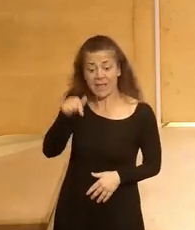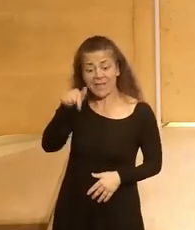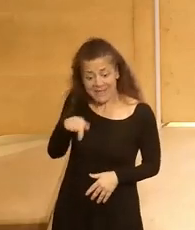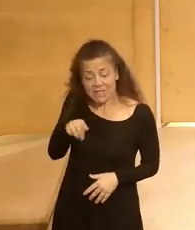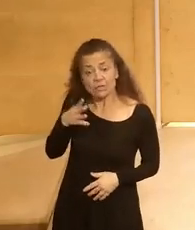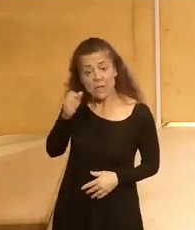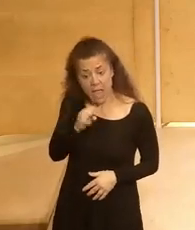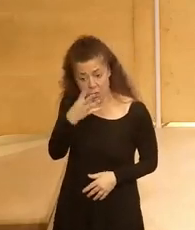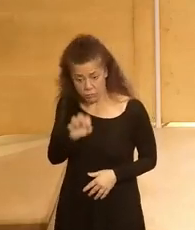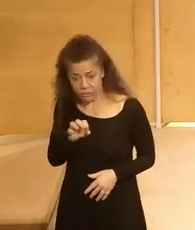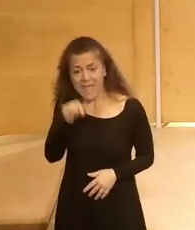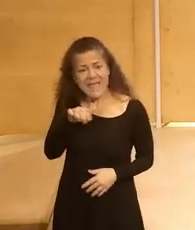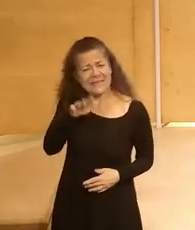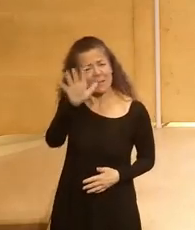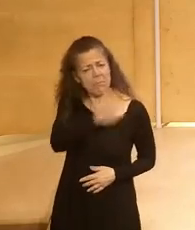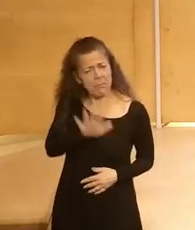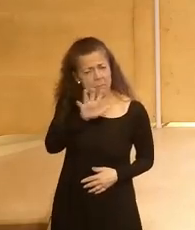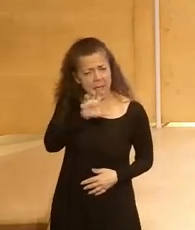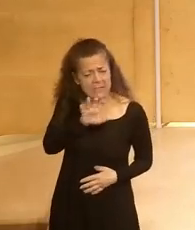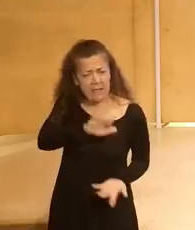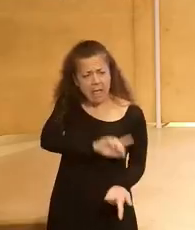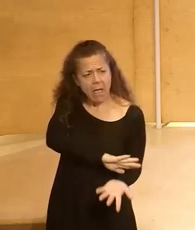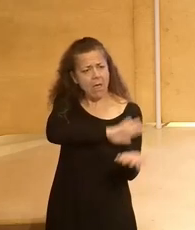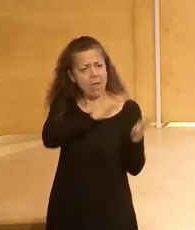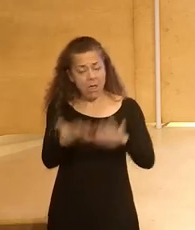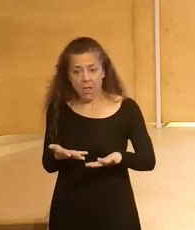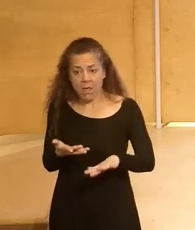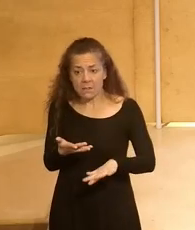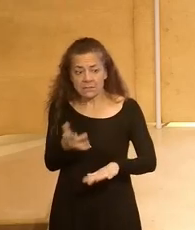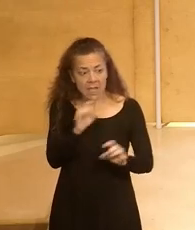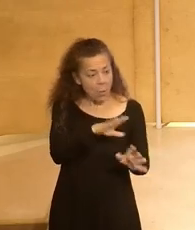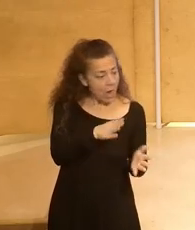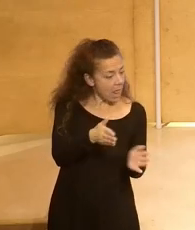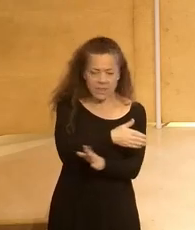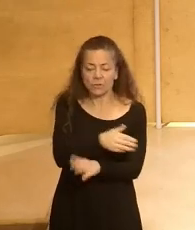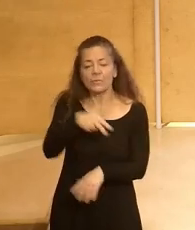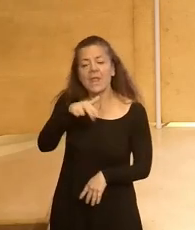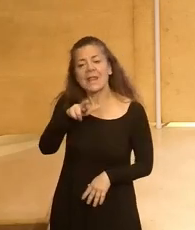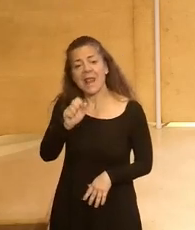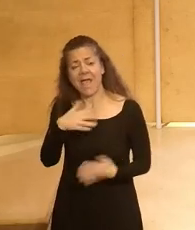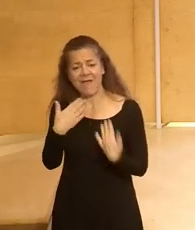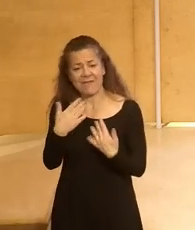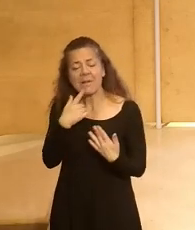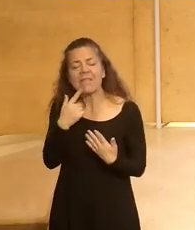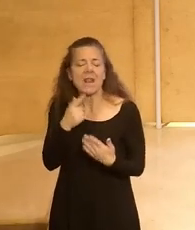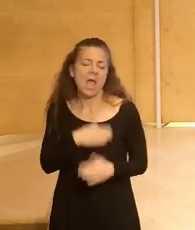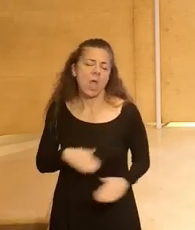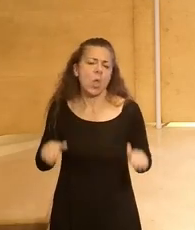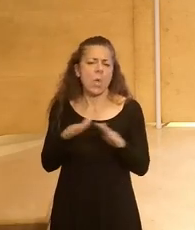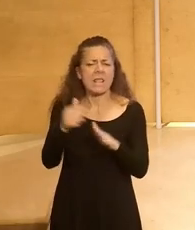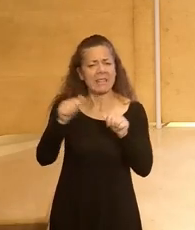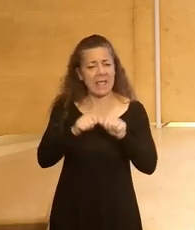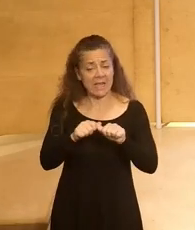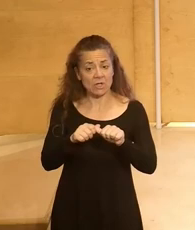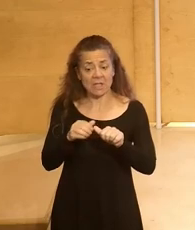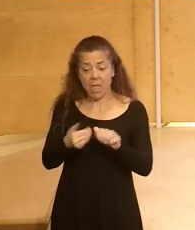país ha cambiado verdaderamente es irreconocible Nerea estaba hablando del tema de la igualdad de género es que hace